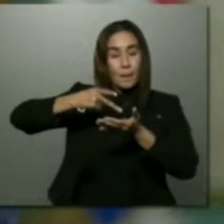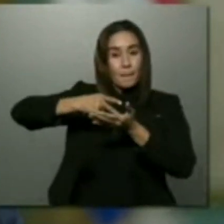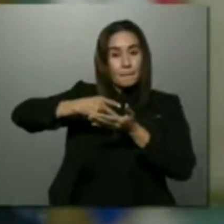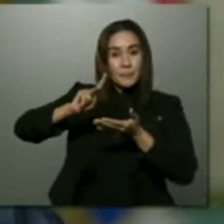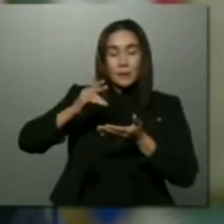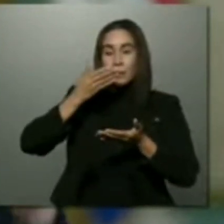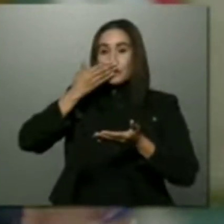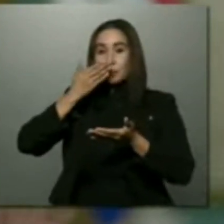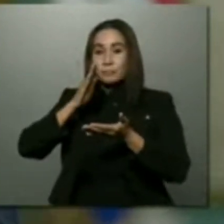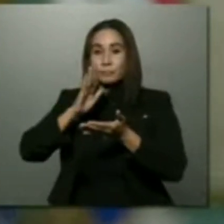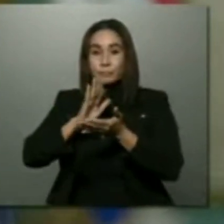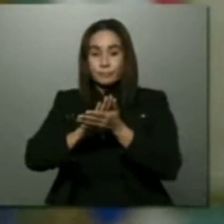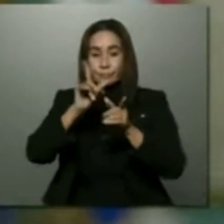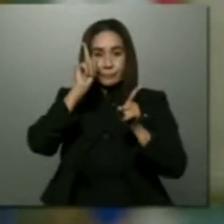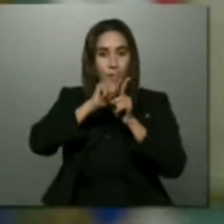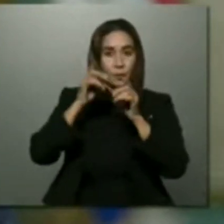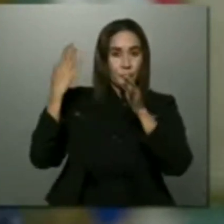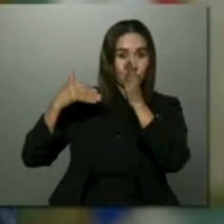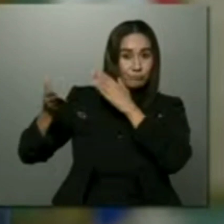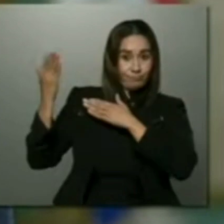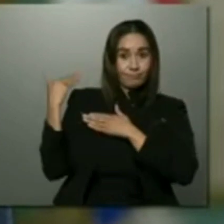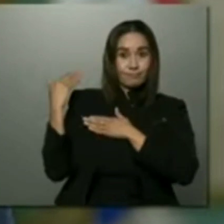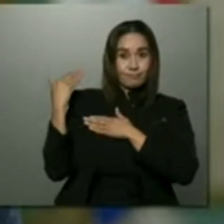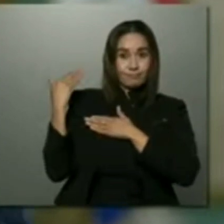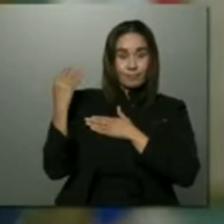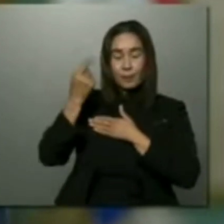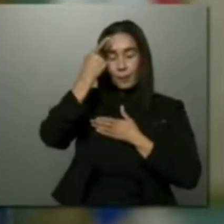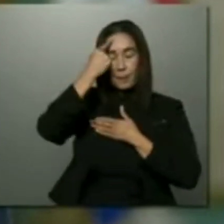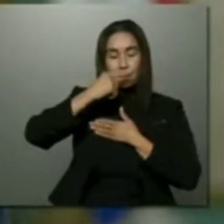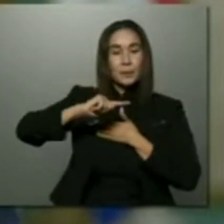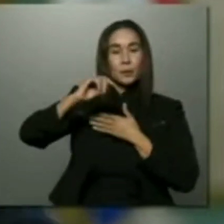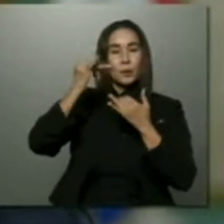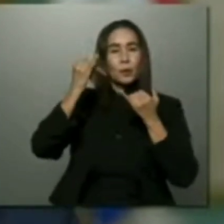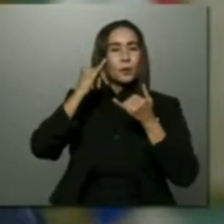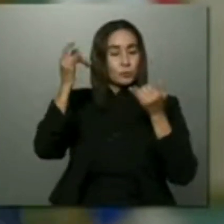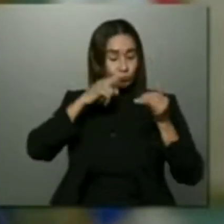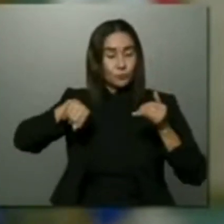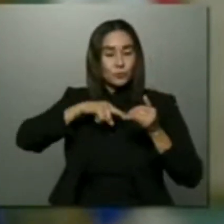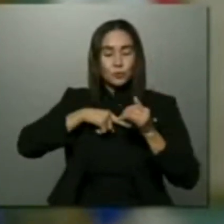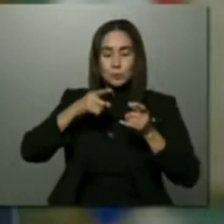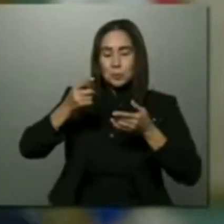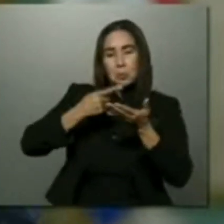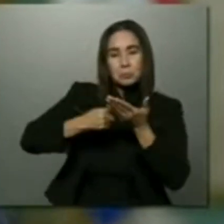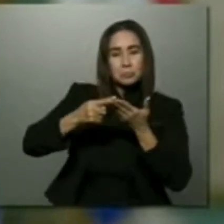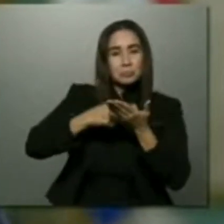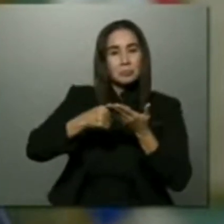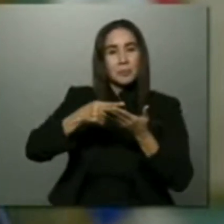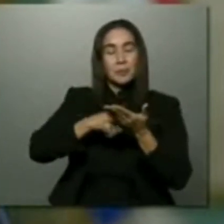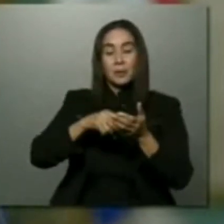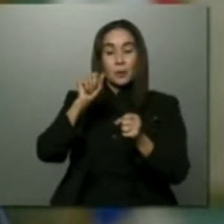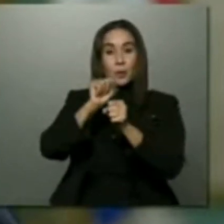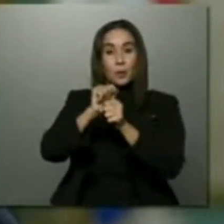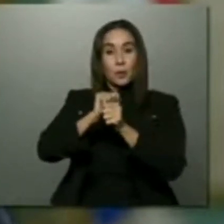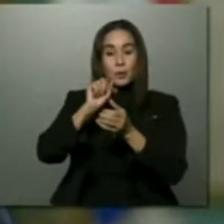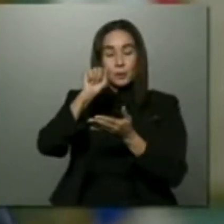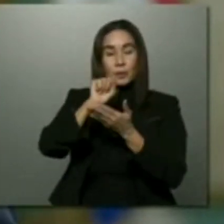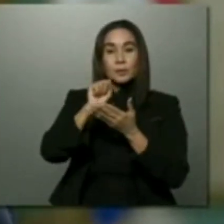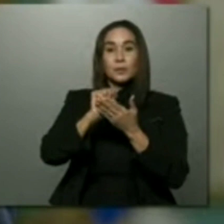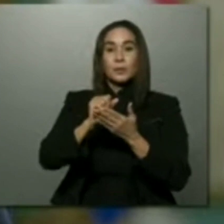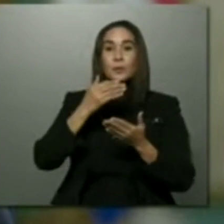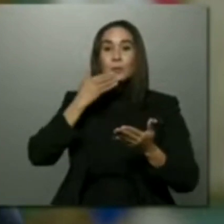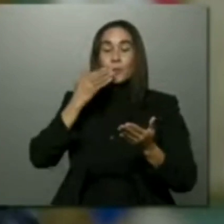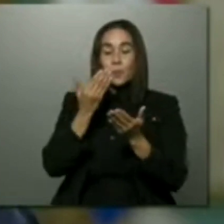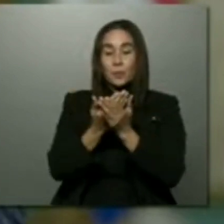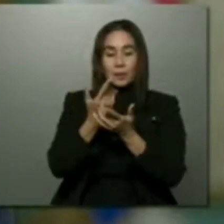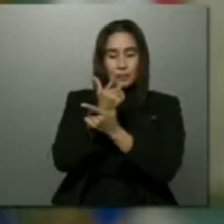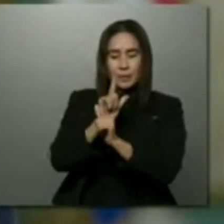mal acuerdo que otros hicieron, pero nosotros hemos gestionado, hemos negociado y ejecutado una solución que nos permite